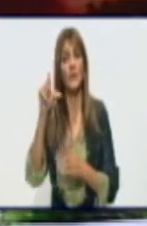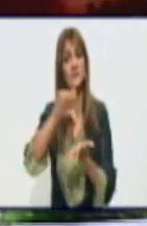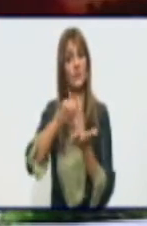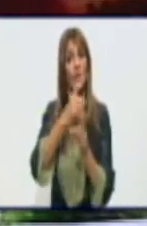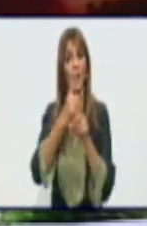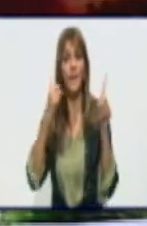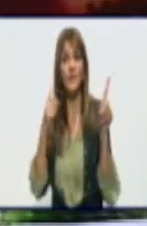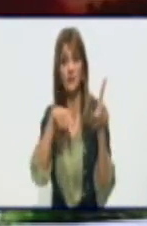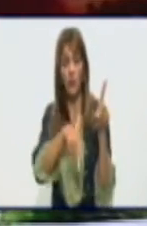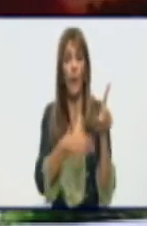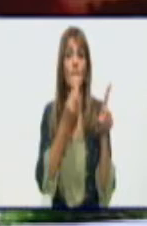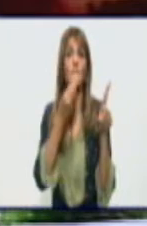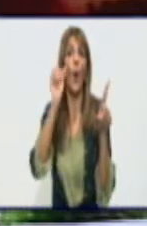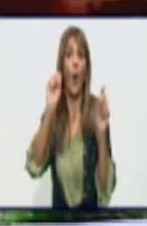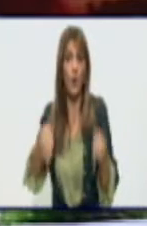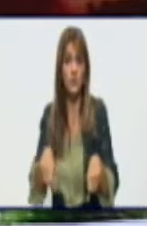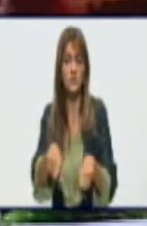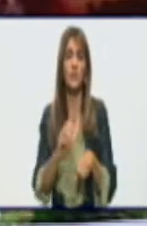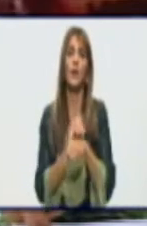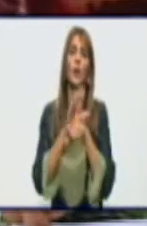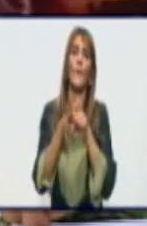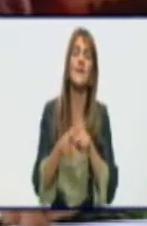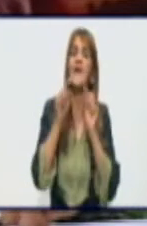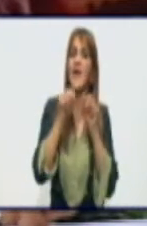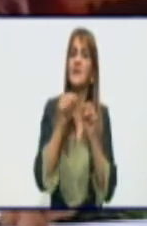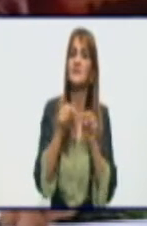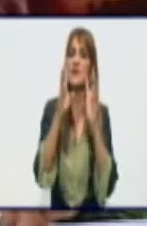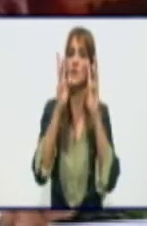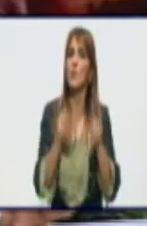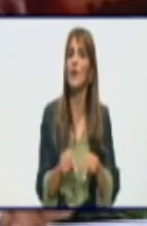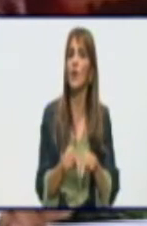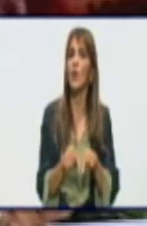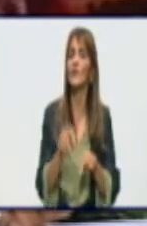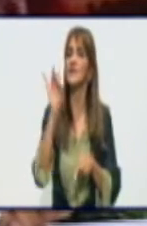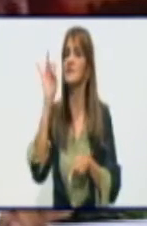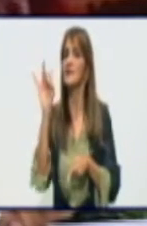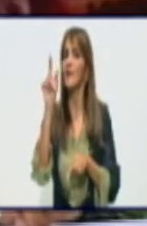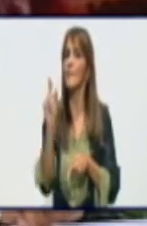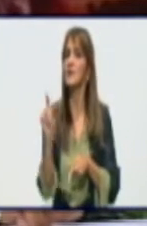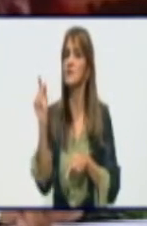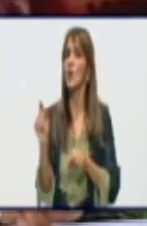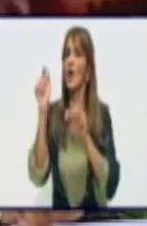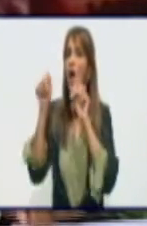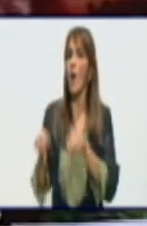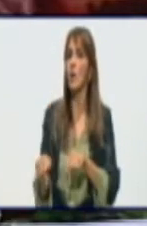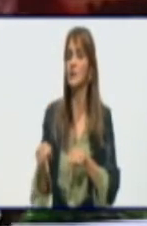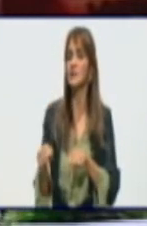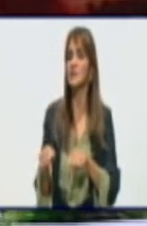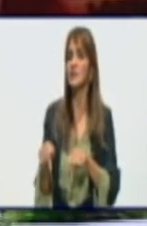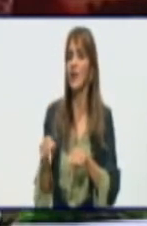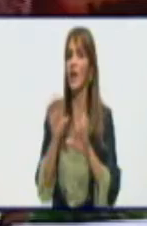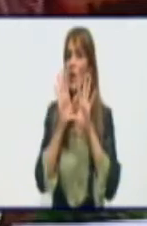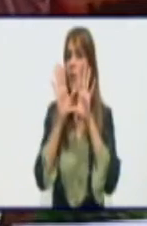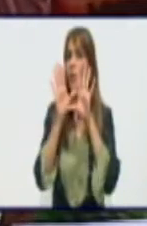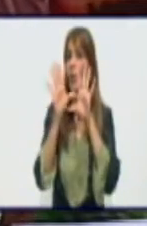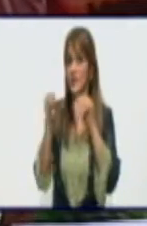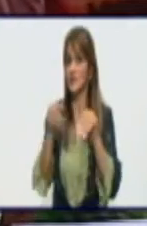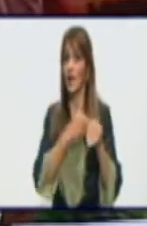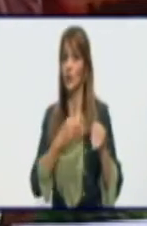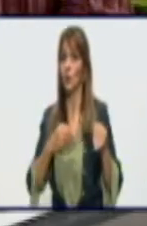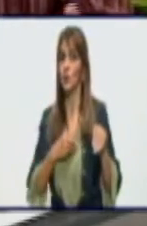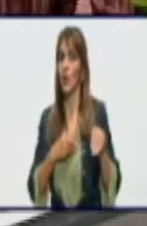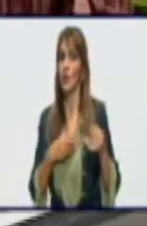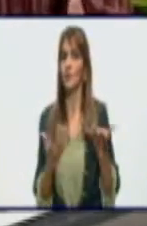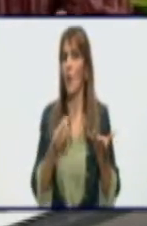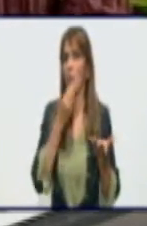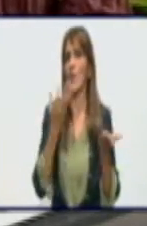sospechosos. Ese número de 7 que tuvimos hoy es, como tú dices, no puede llevarnos